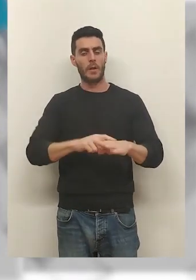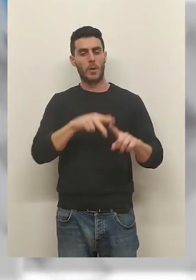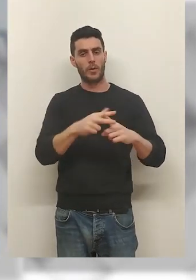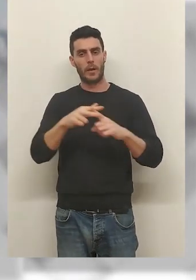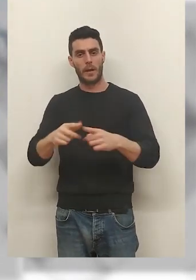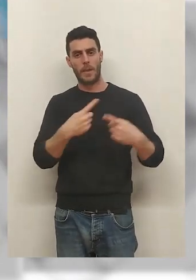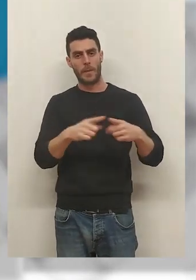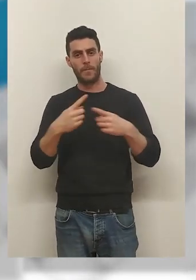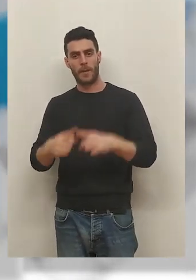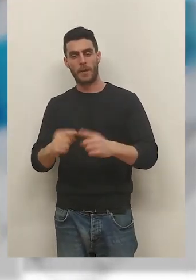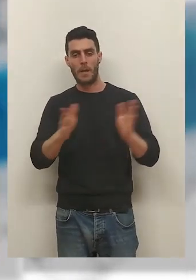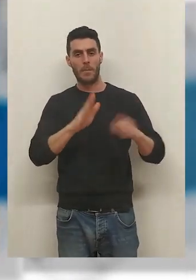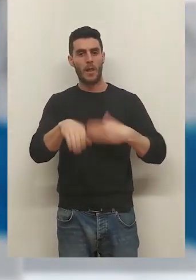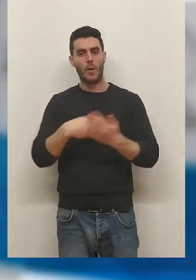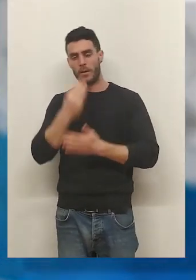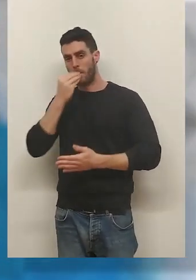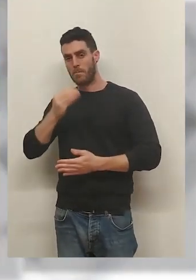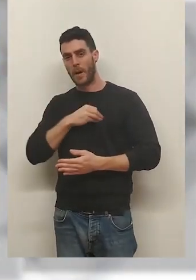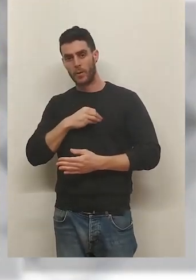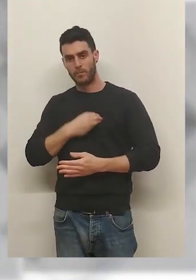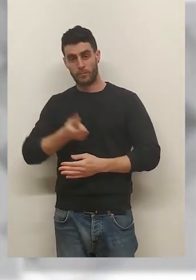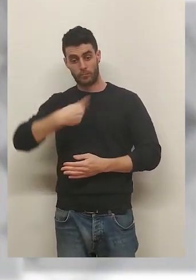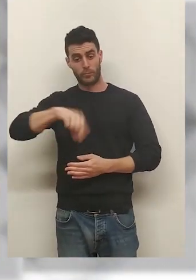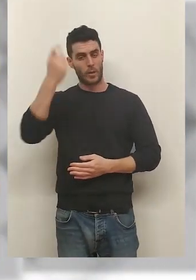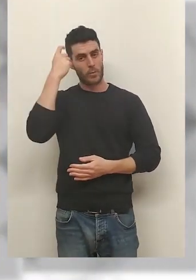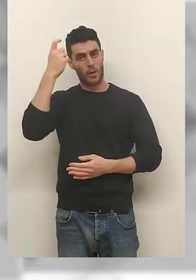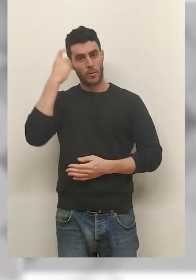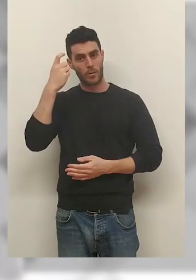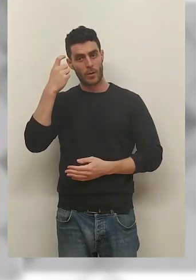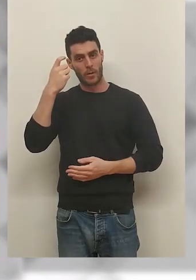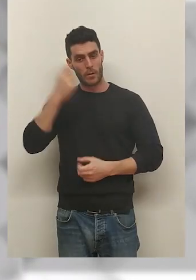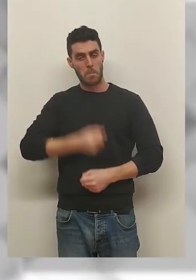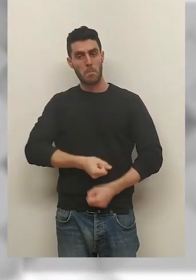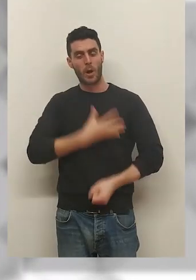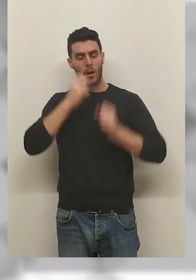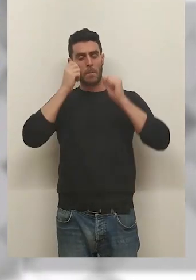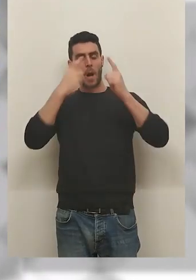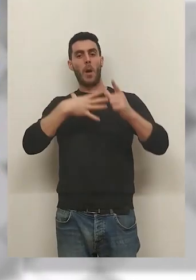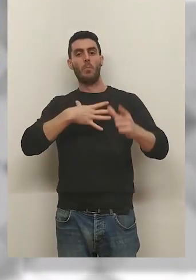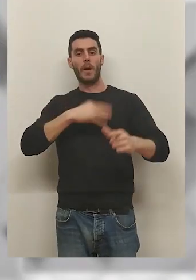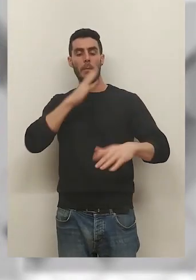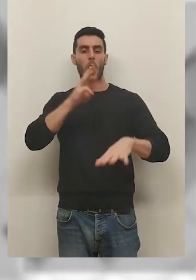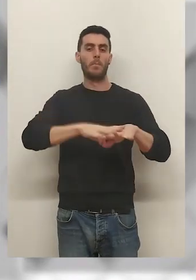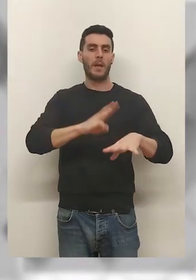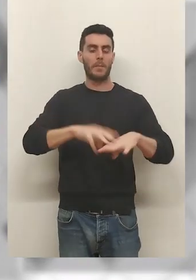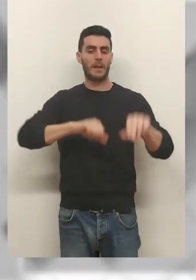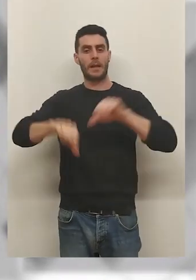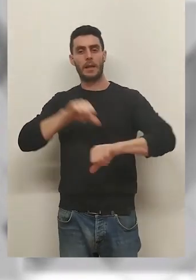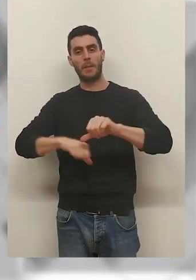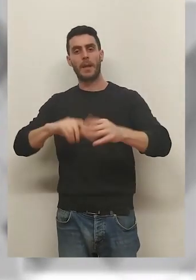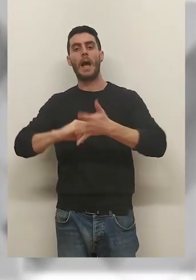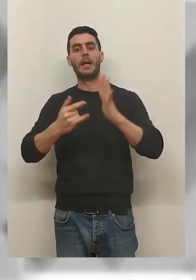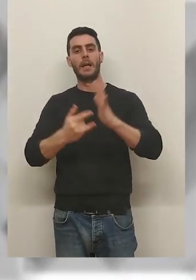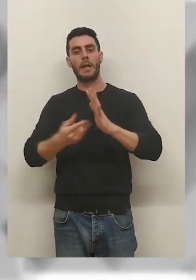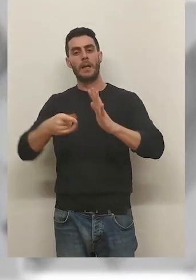de talleres que tienen lugar desde marzo hasta mayo, en los que los alumnos pueden despertar su vocación por las matemáticas, la química,